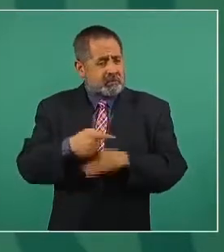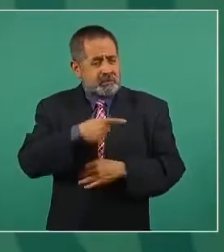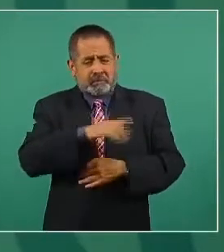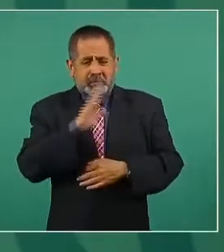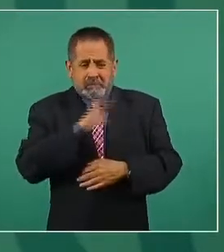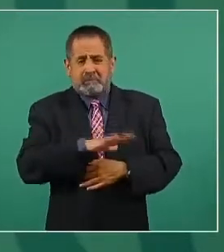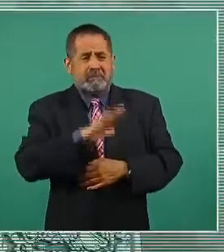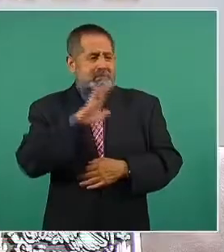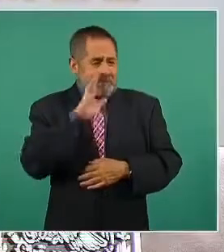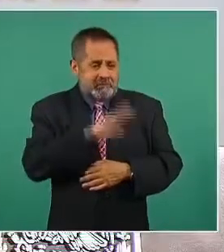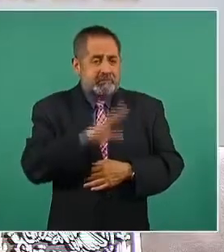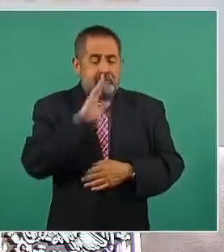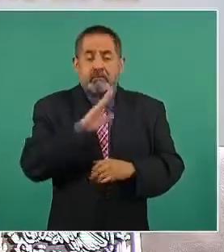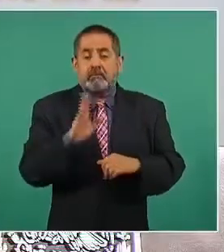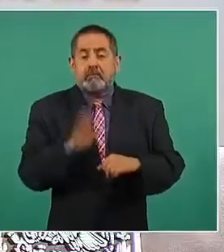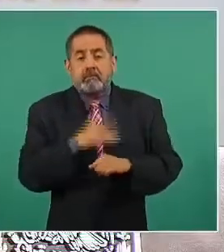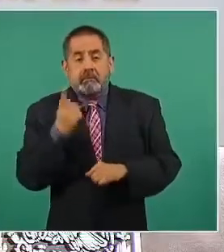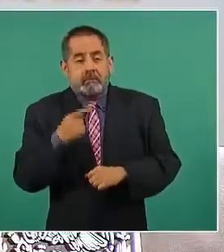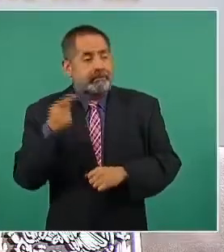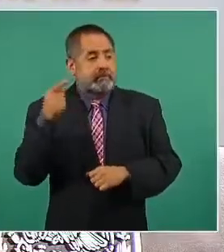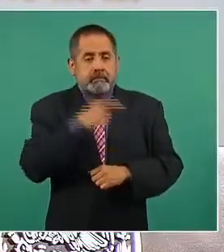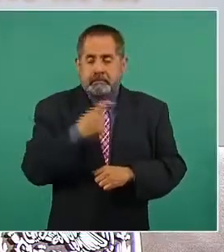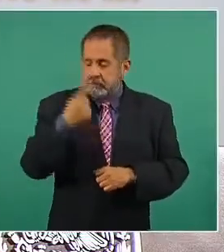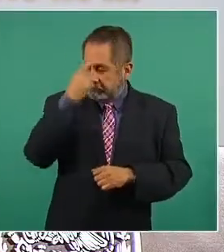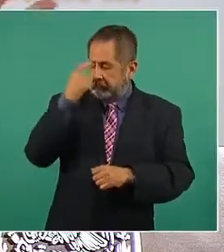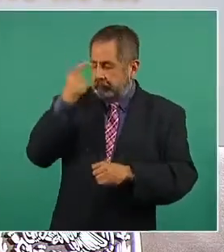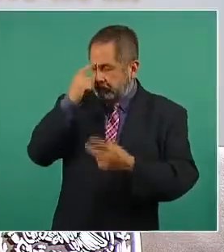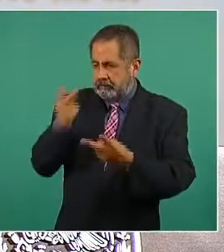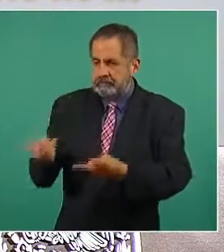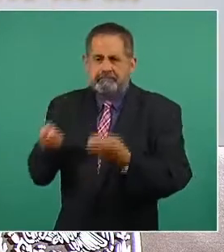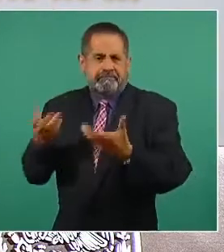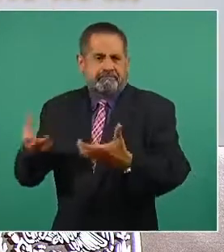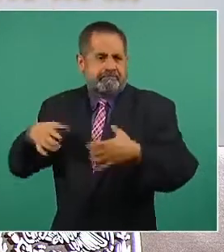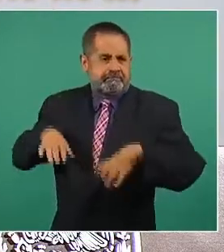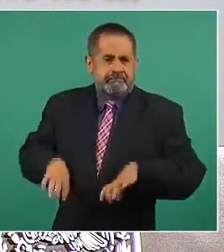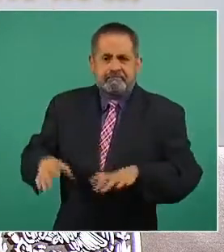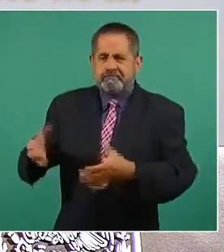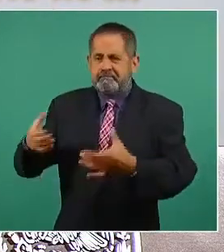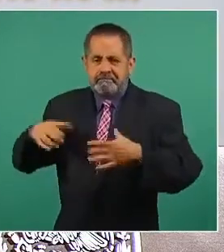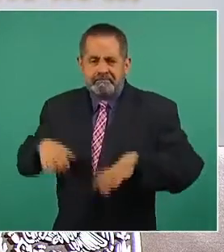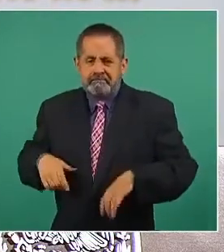a saquear y le dieron la espalda al pueblo.